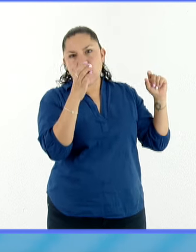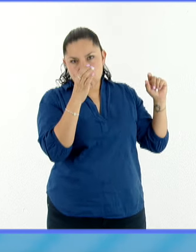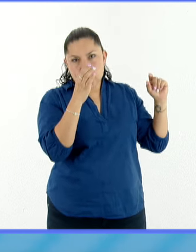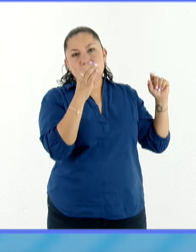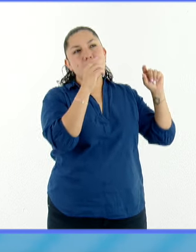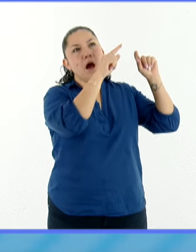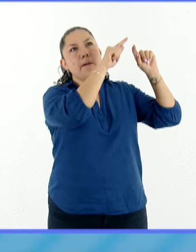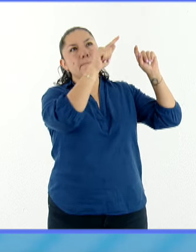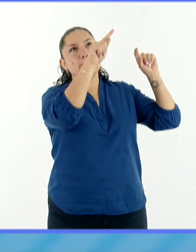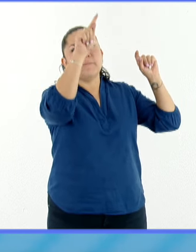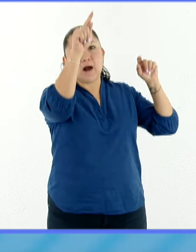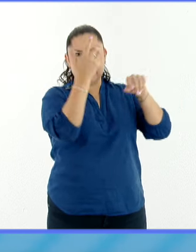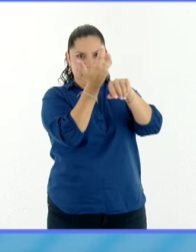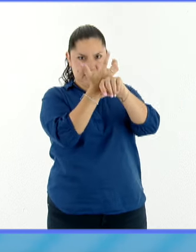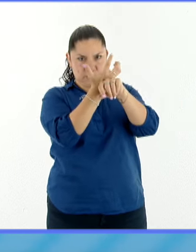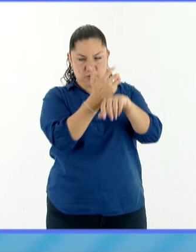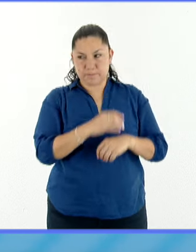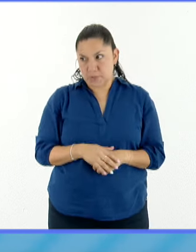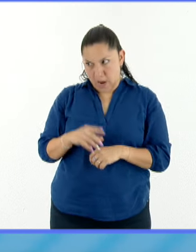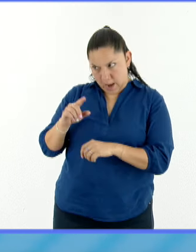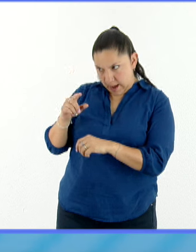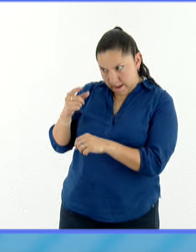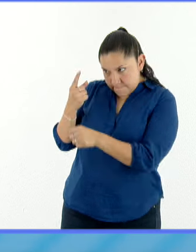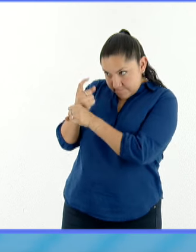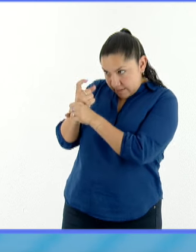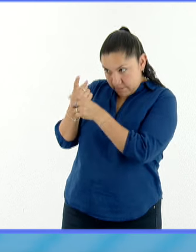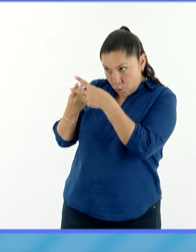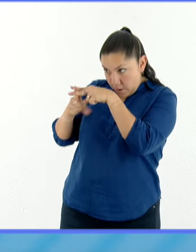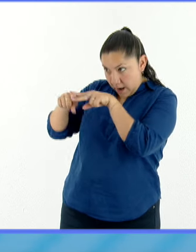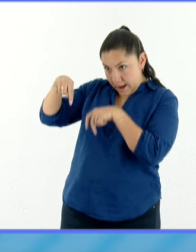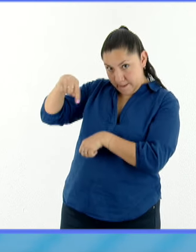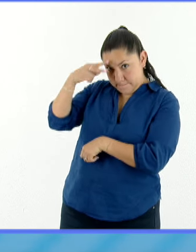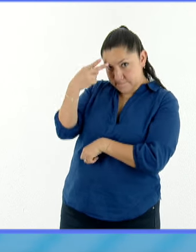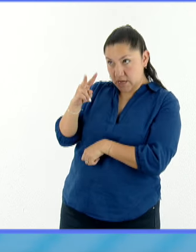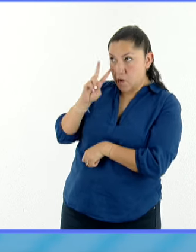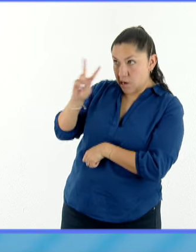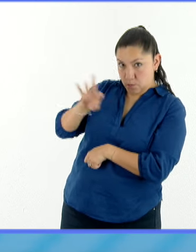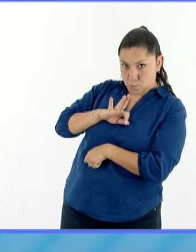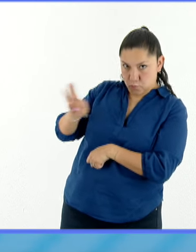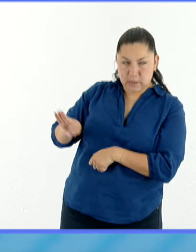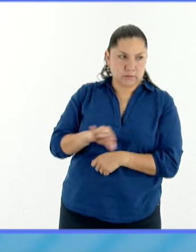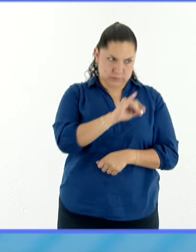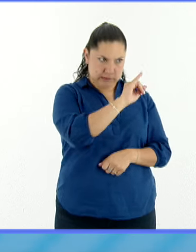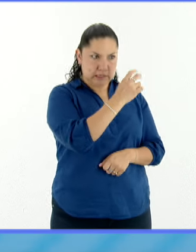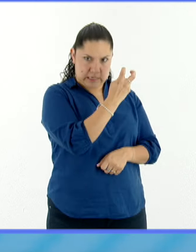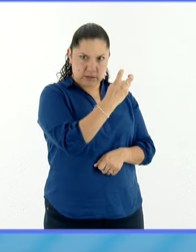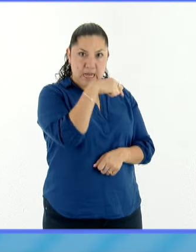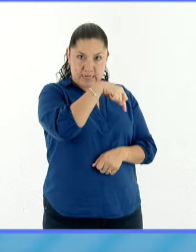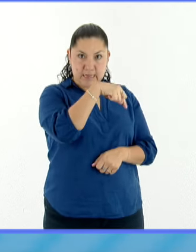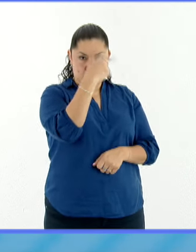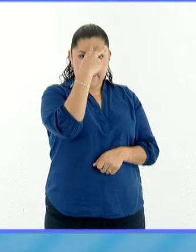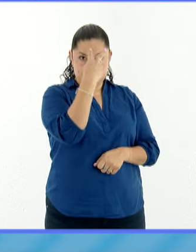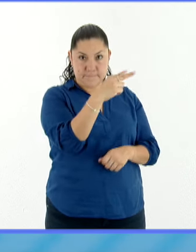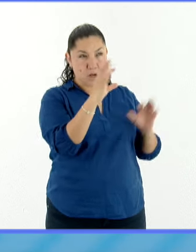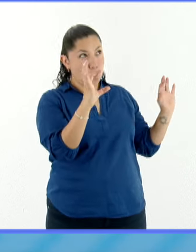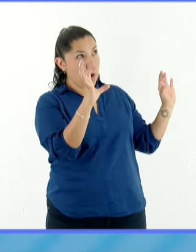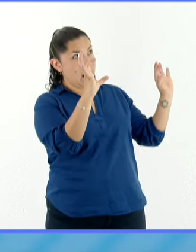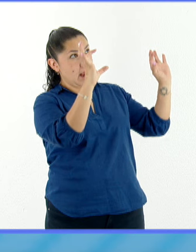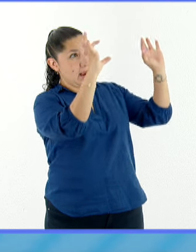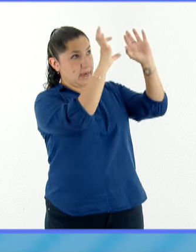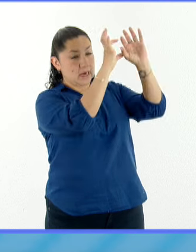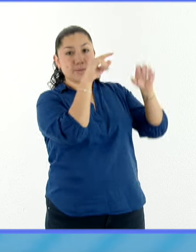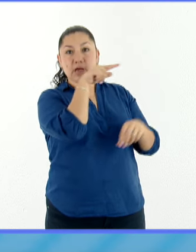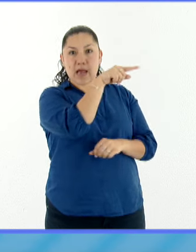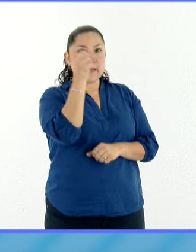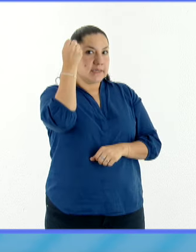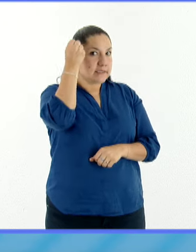Unidos. Primero sucede en México, digamos que comienza aquí. Así es, de hecho el eclipse entraría a la altura de las costas